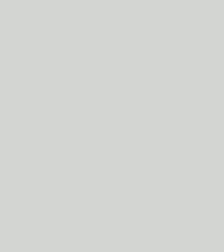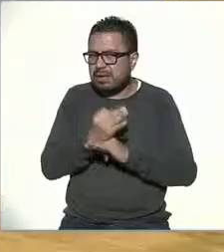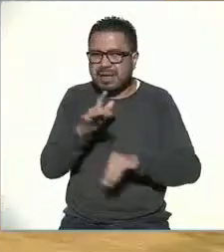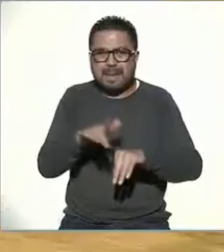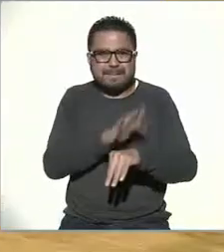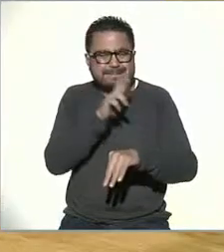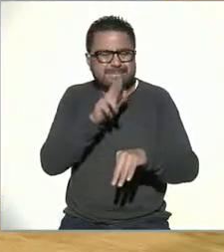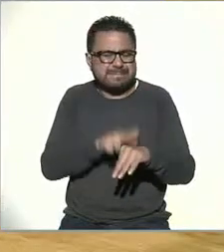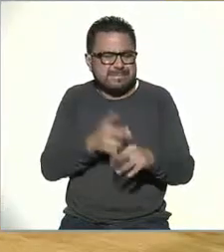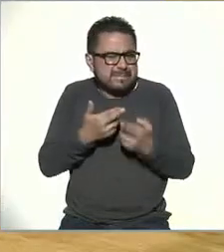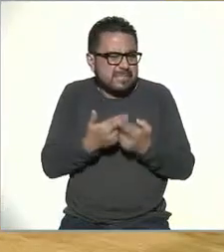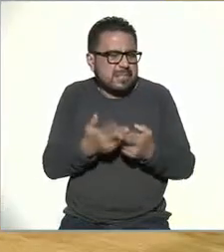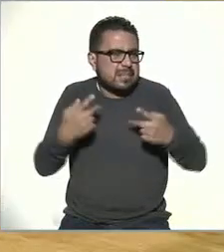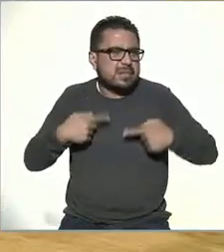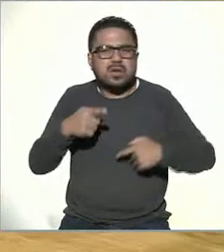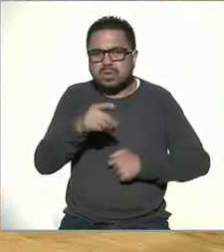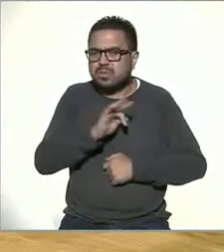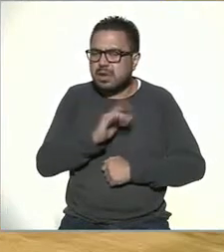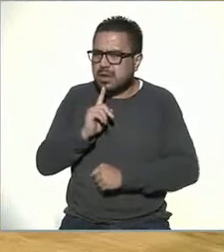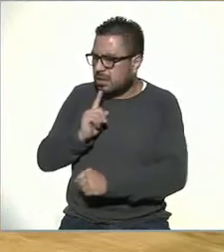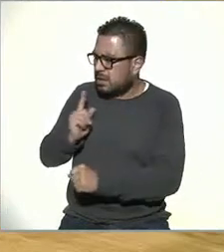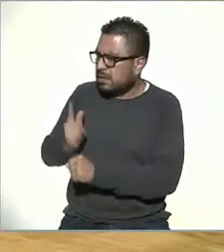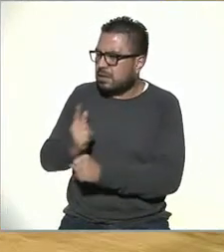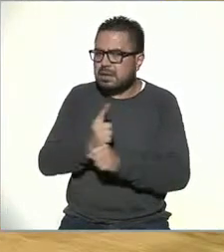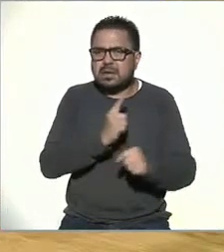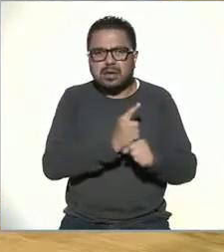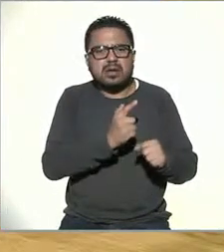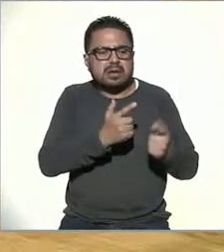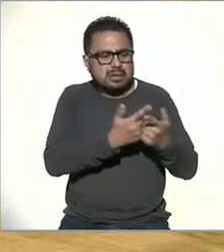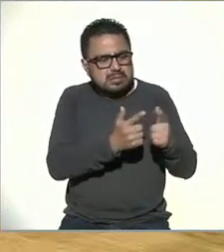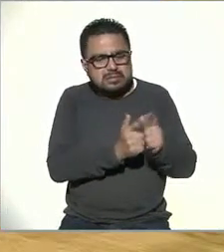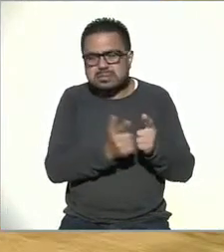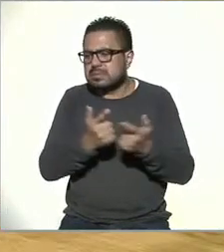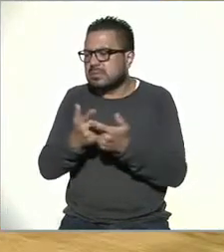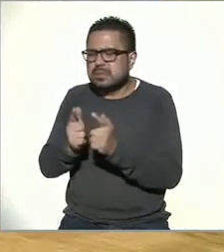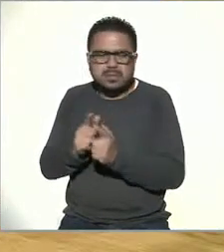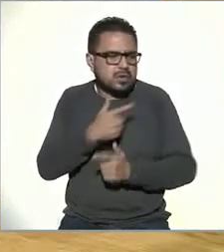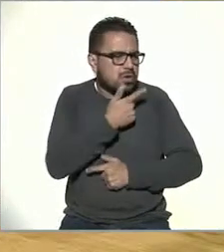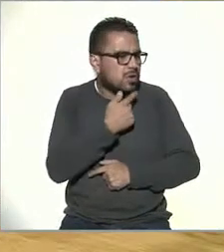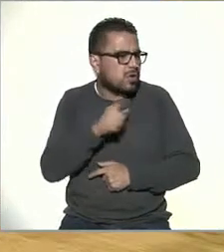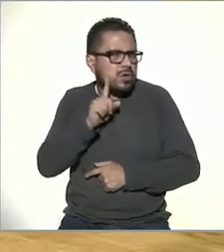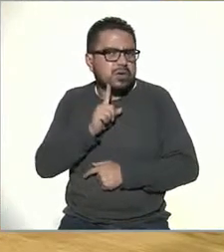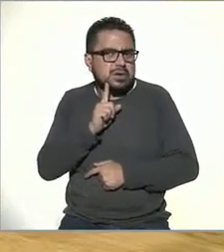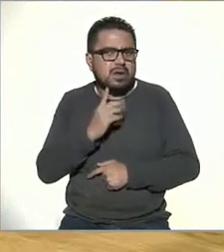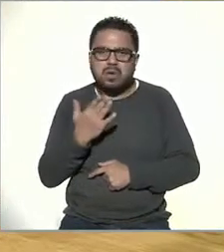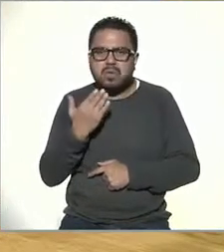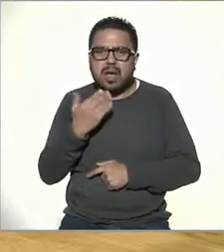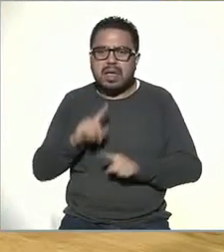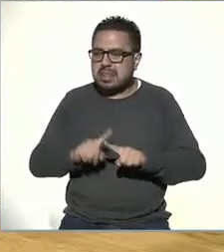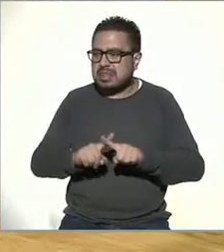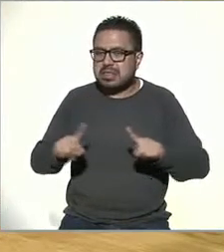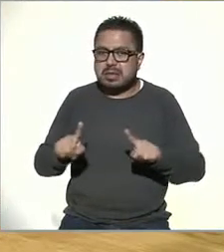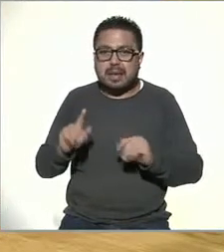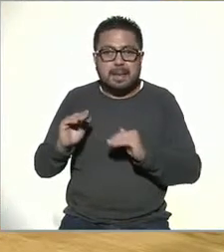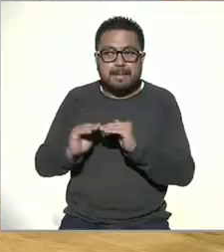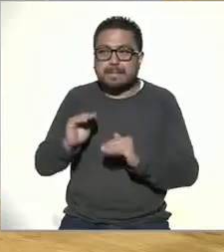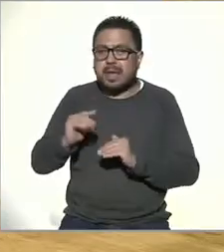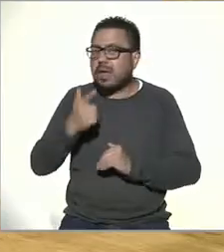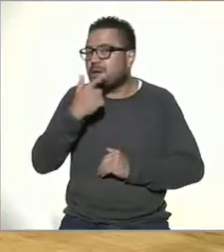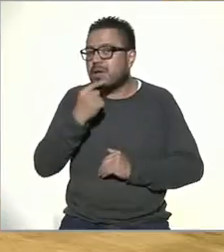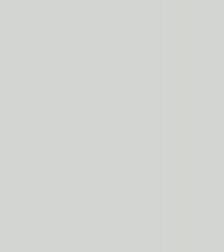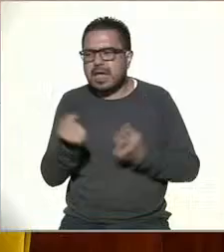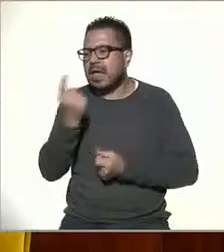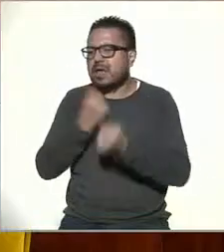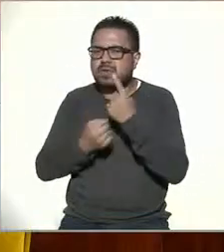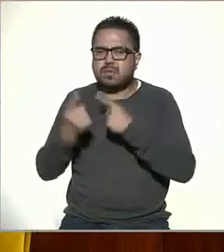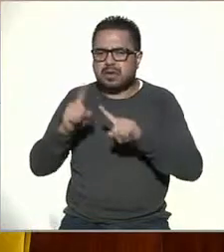y más si tú lo identificas por género por ejemplo por sexo casi no hay diferencias un poco más los hombres que las